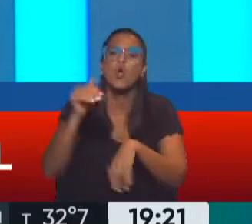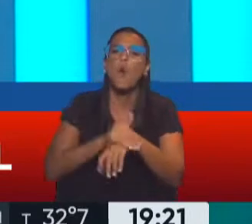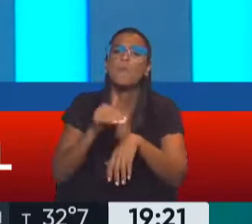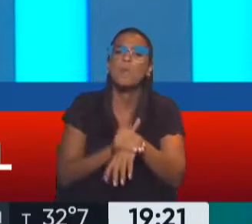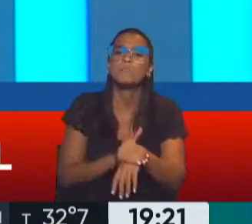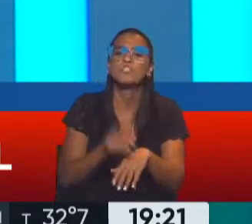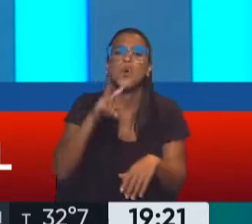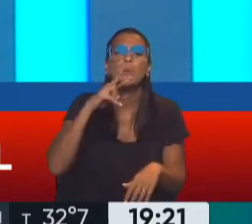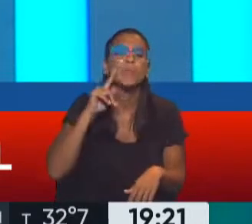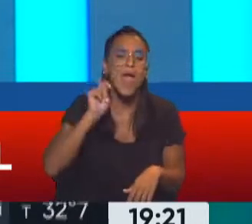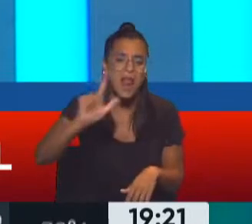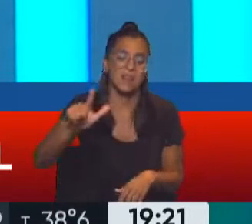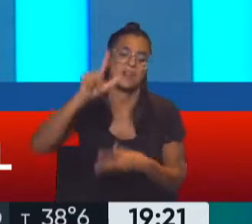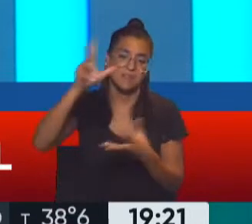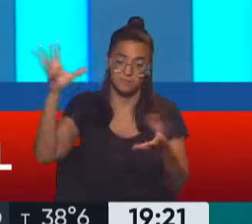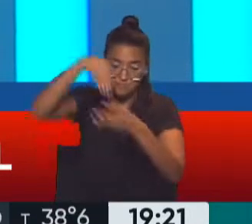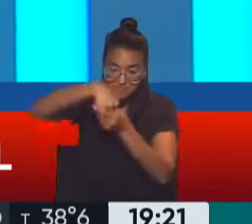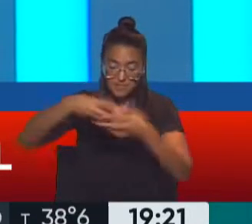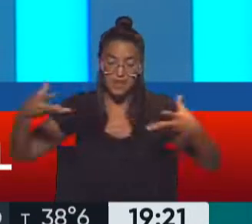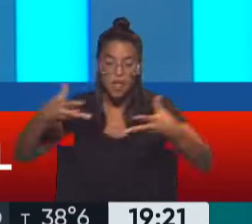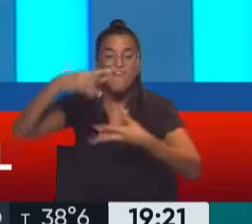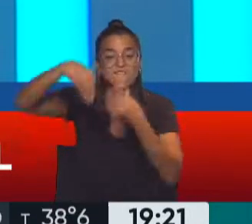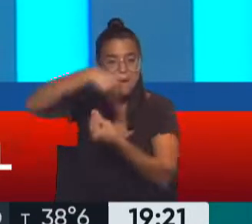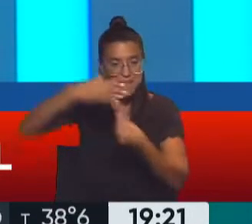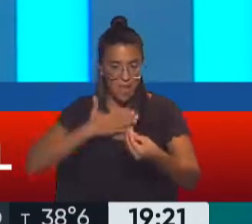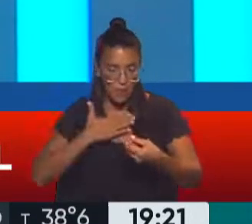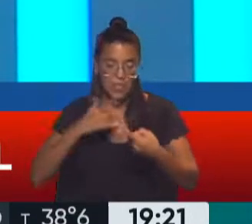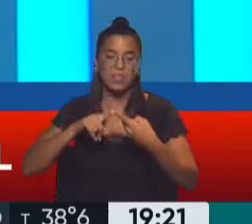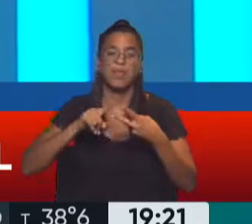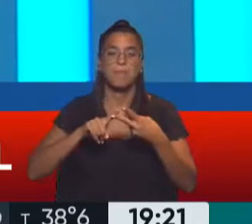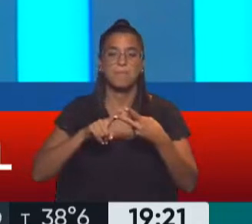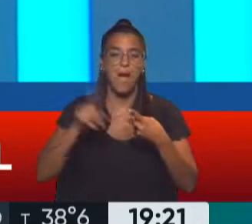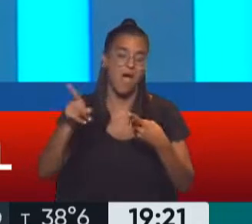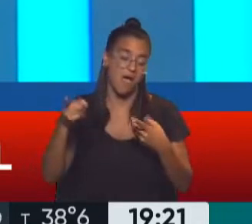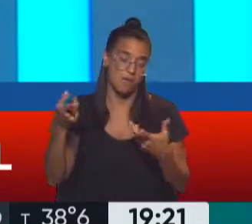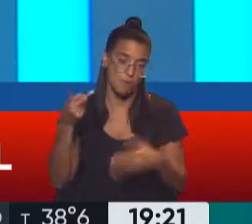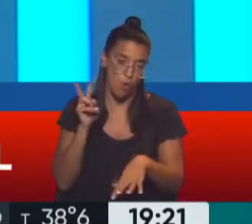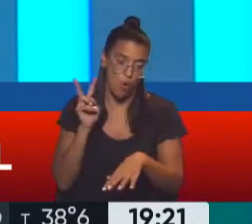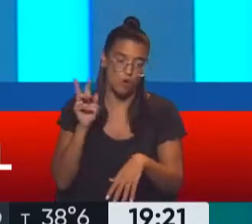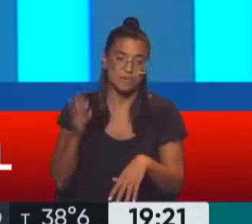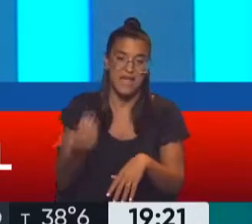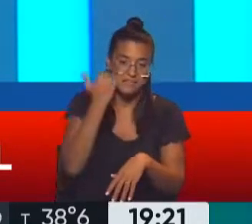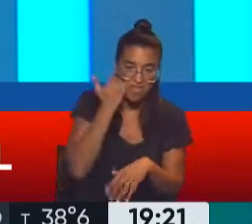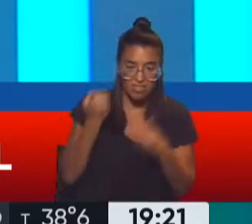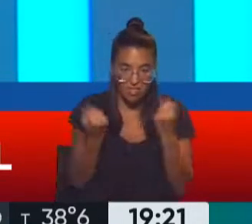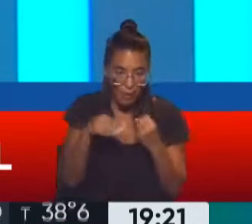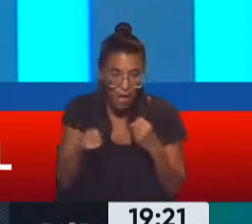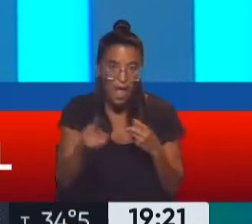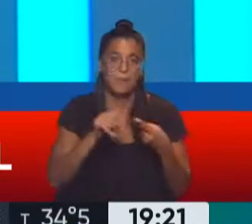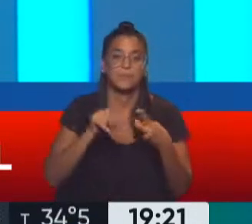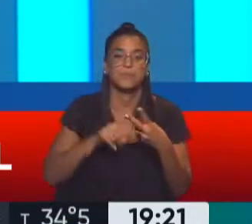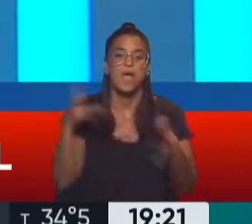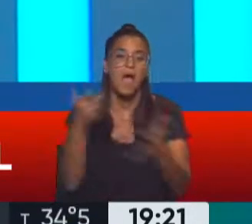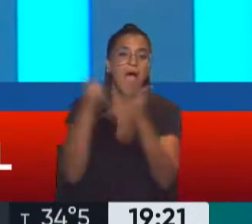Está formada por familiares de víctimas de hechos de inseguridad vial, de